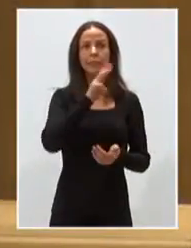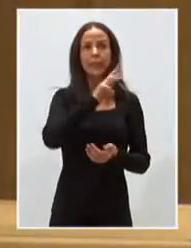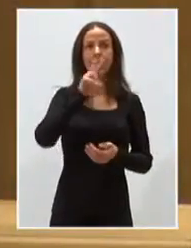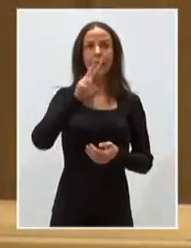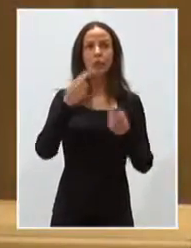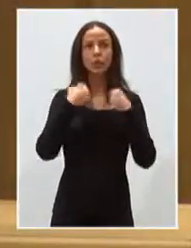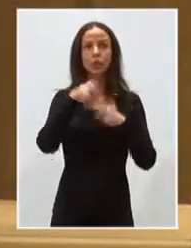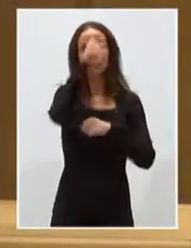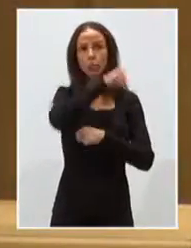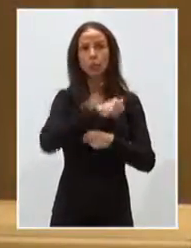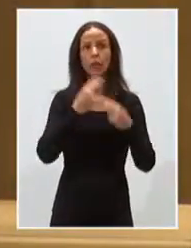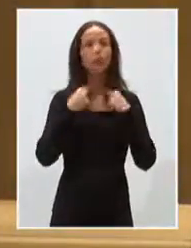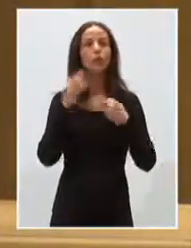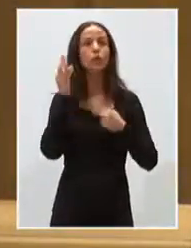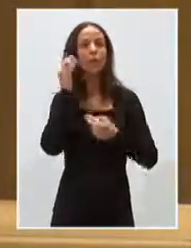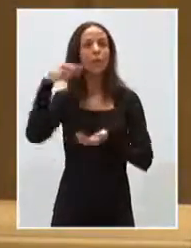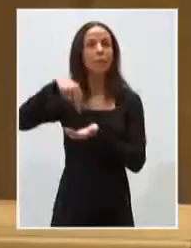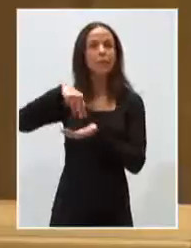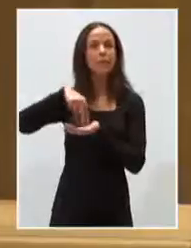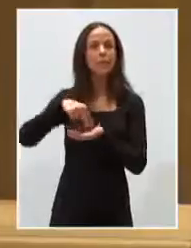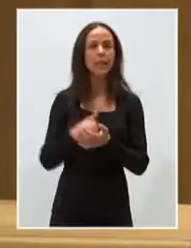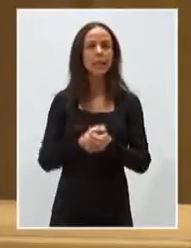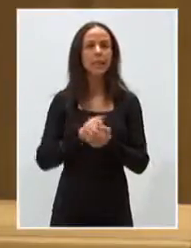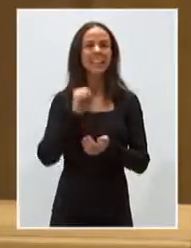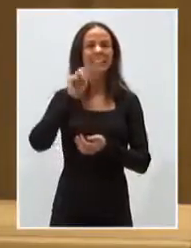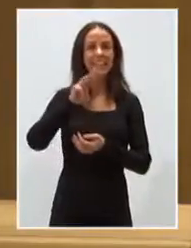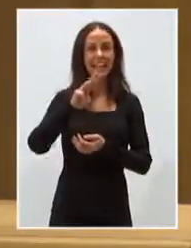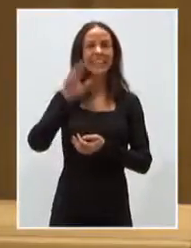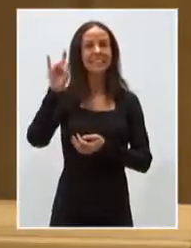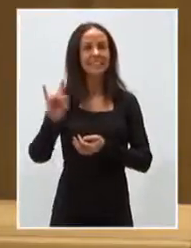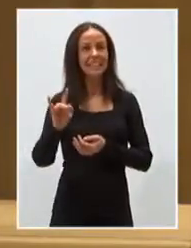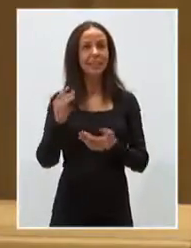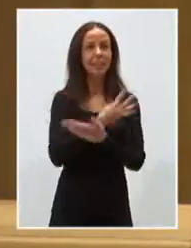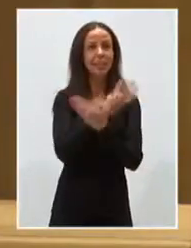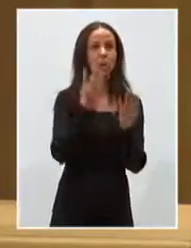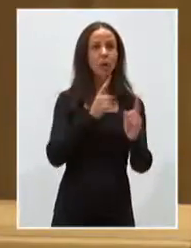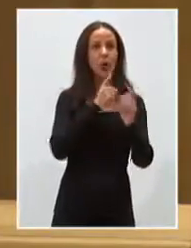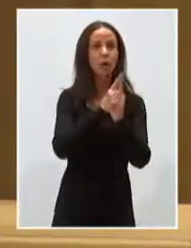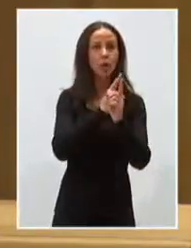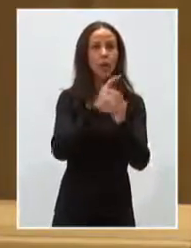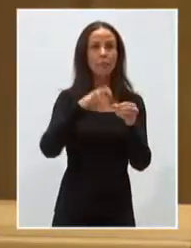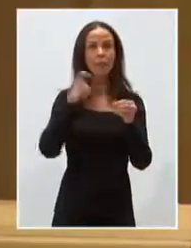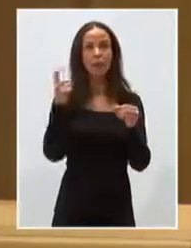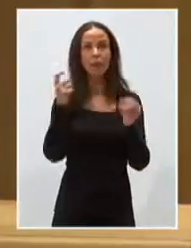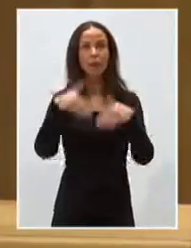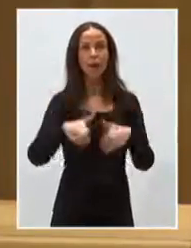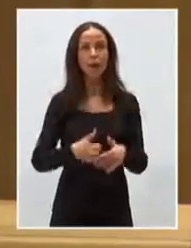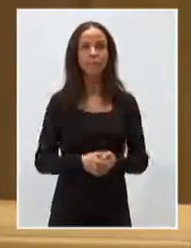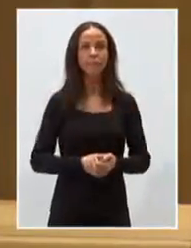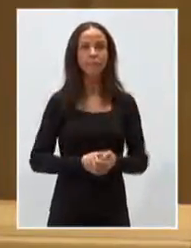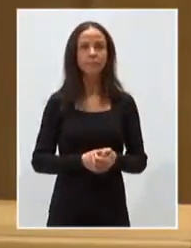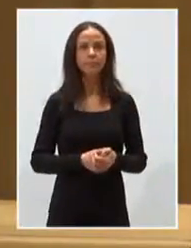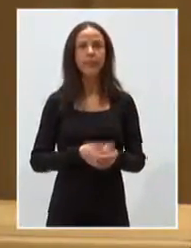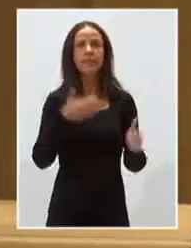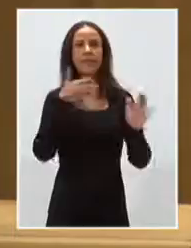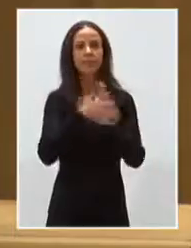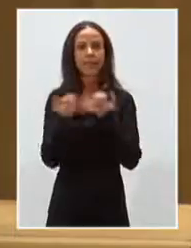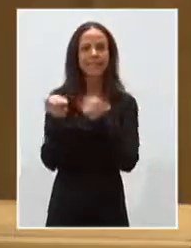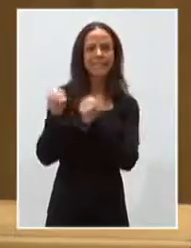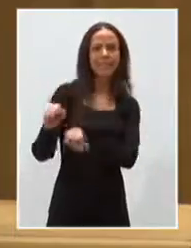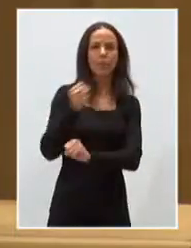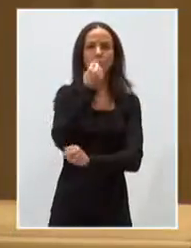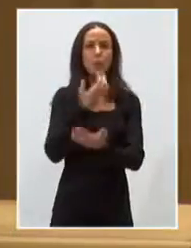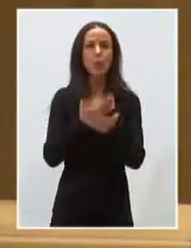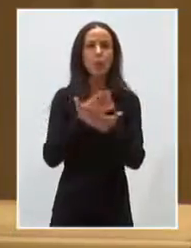Treinta y dos diputados y diputadas presentes. Trece votos a favor. Diecinueve en contra. Ninguna abstención. Por lo que queda rechazada la